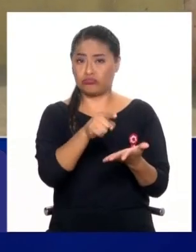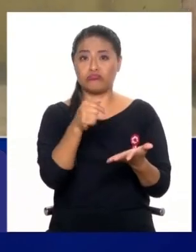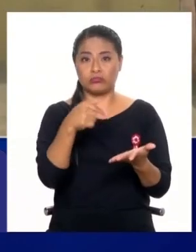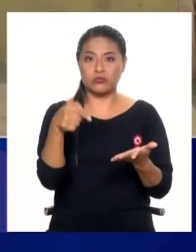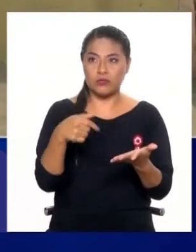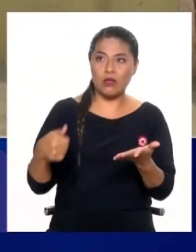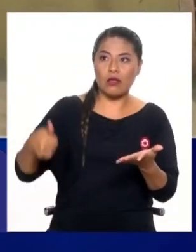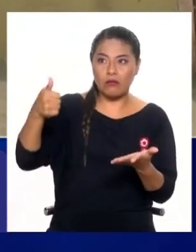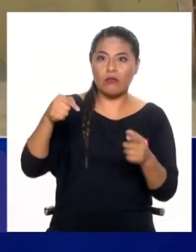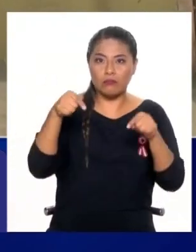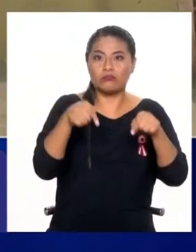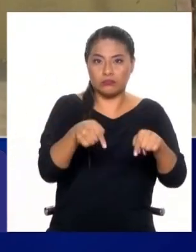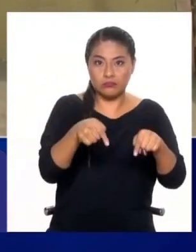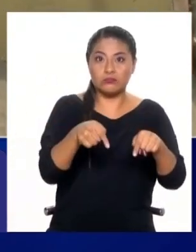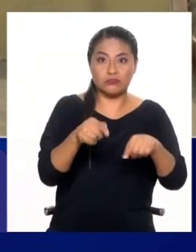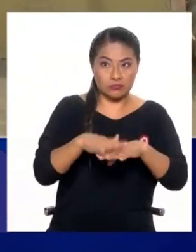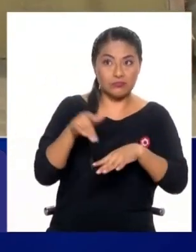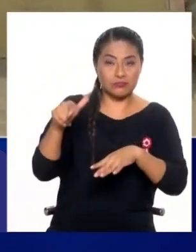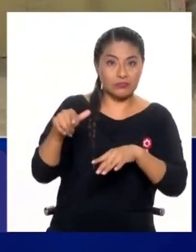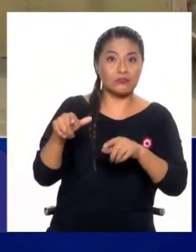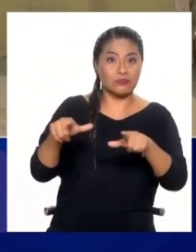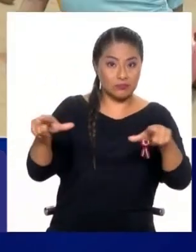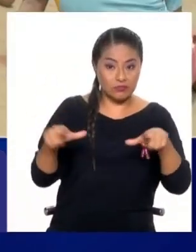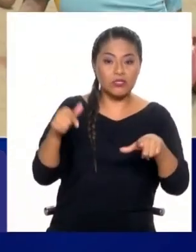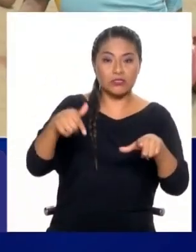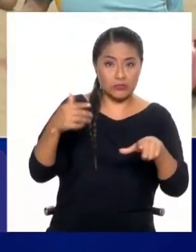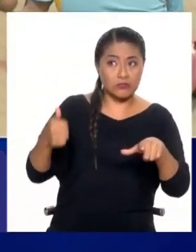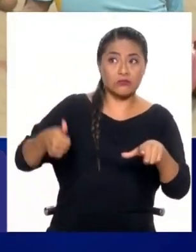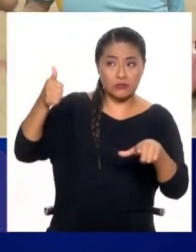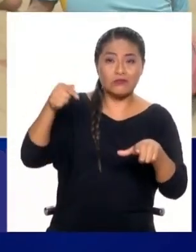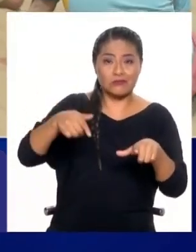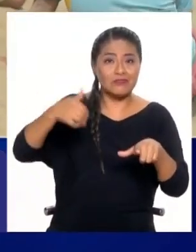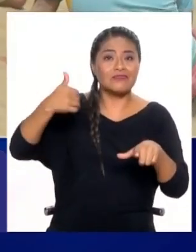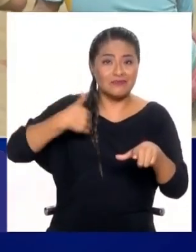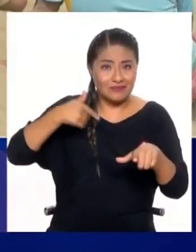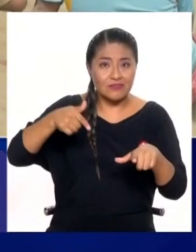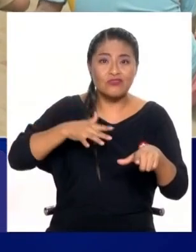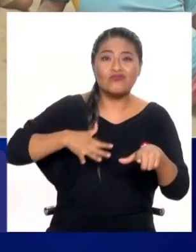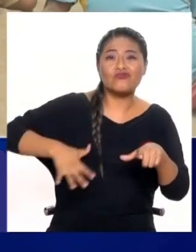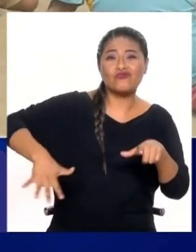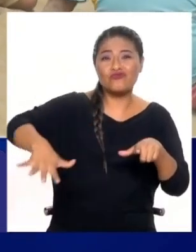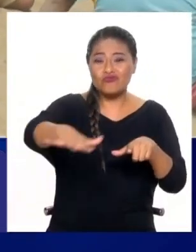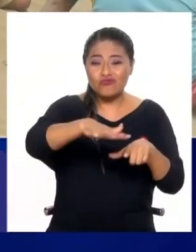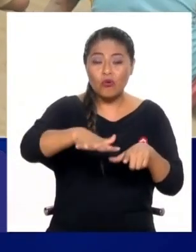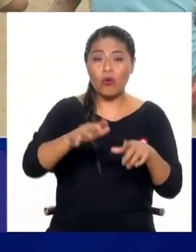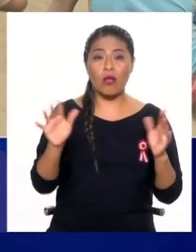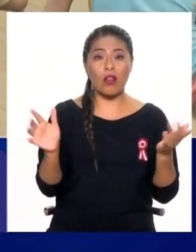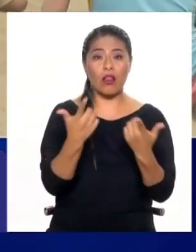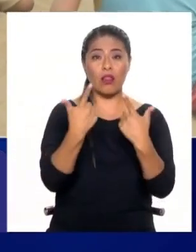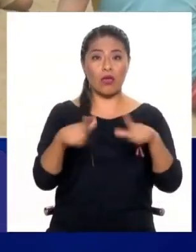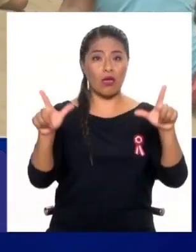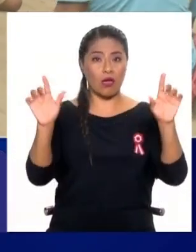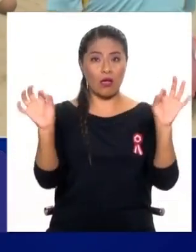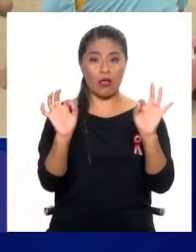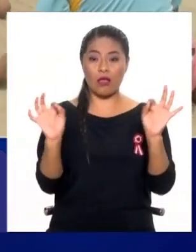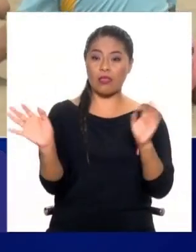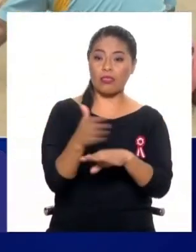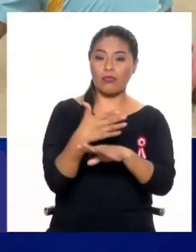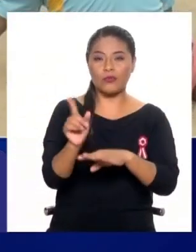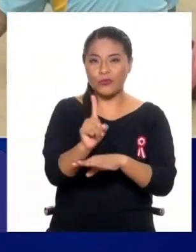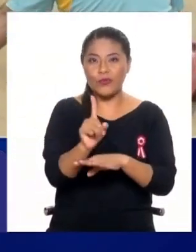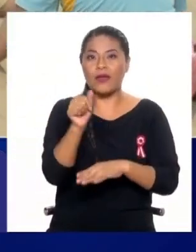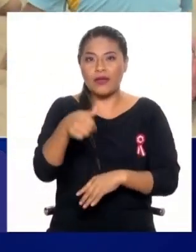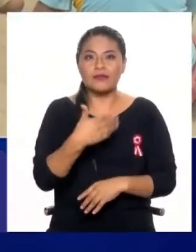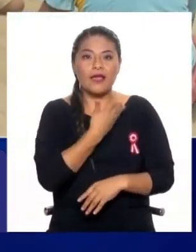o sea, si no hay un propietario, el Estado es el propietario. Exactamente. O sea, todo suelo eriazo, todo suelo no productivo